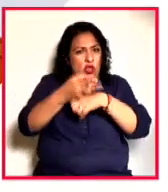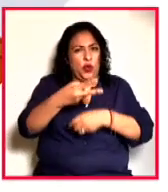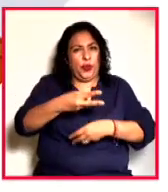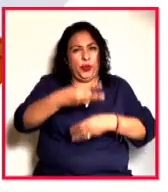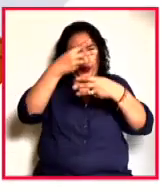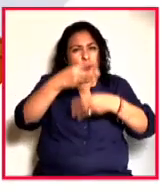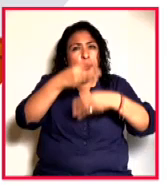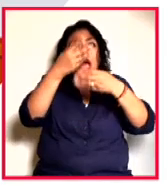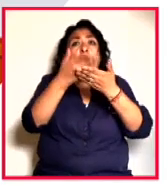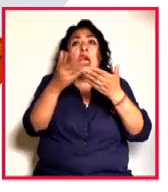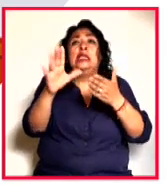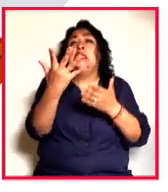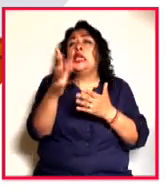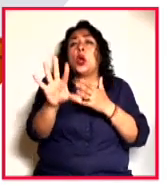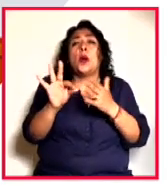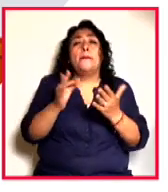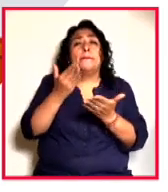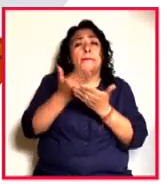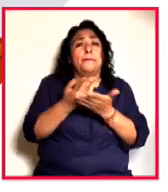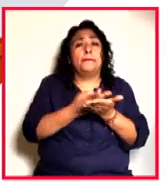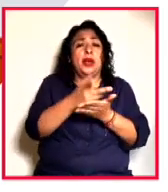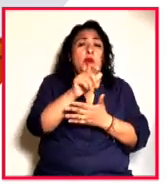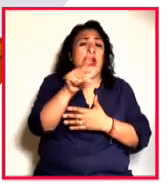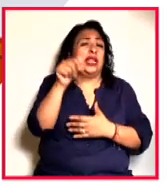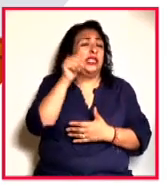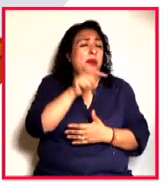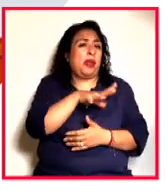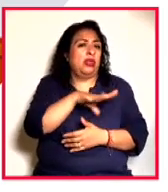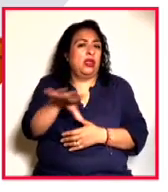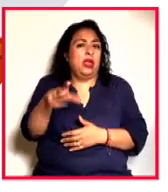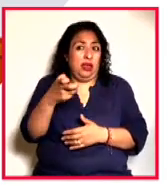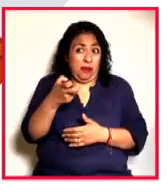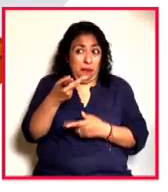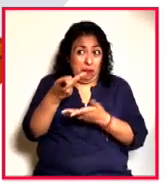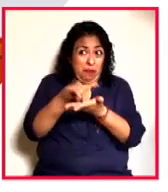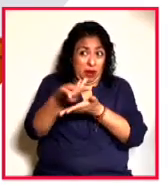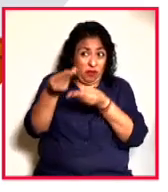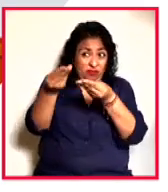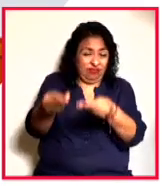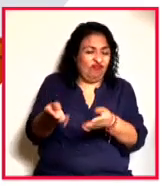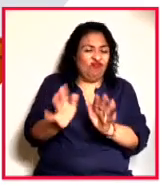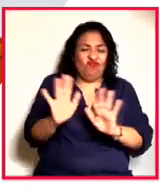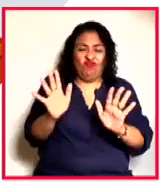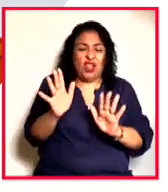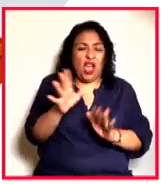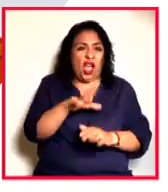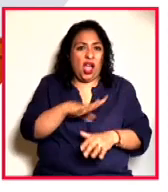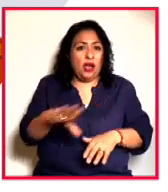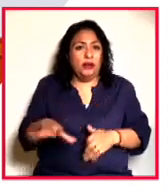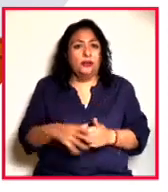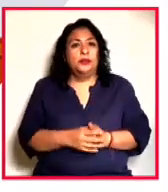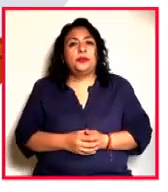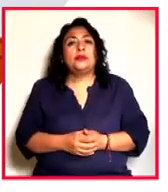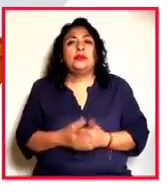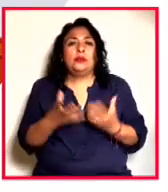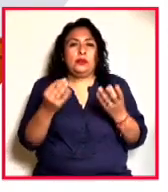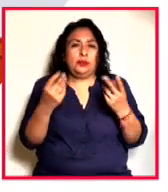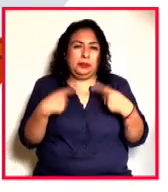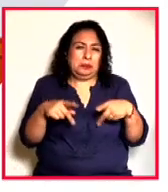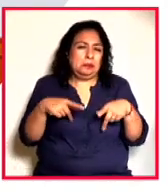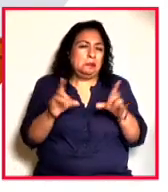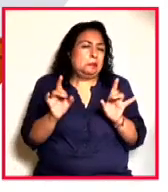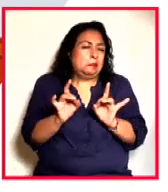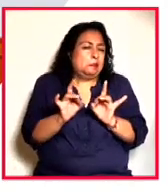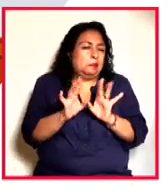nominaciones a los premios Ariel, y siempre se le ha negado este reconocimiento que otorgan sus pares. Mucha gente en algún momento